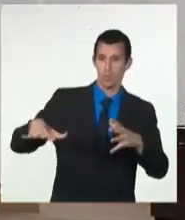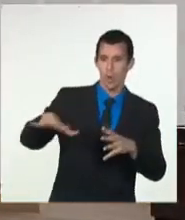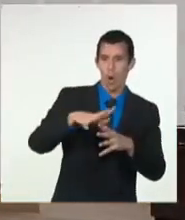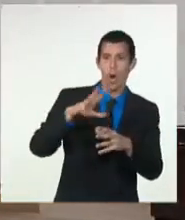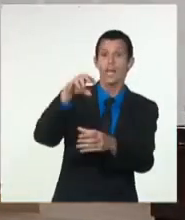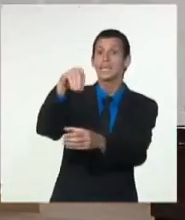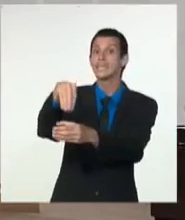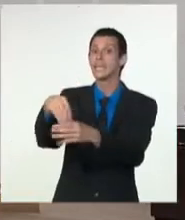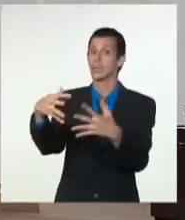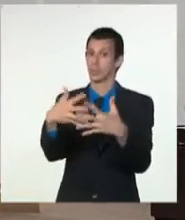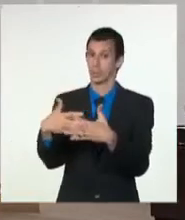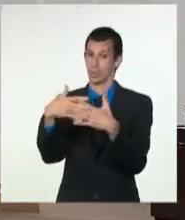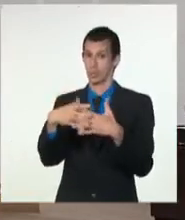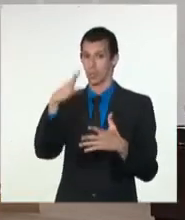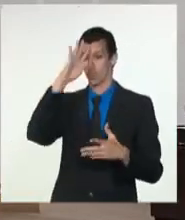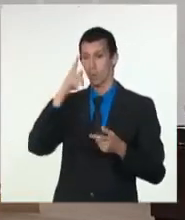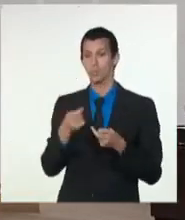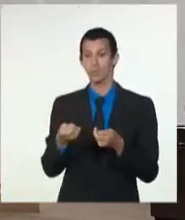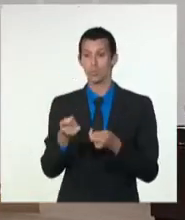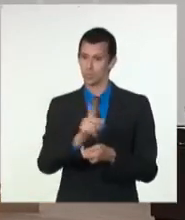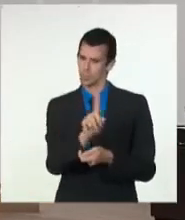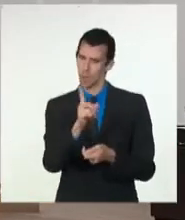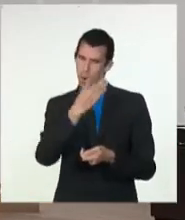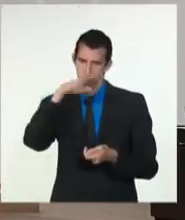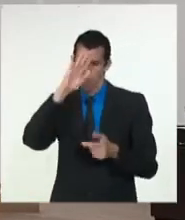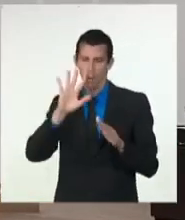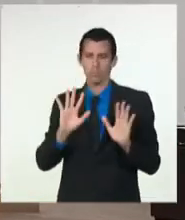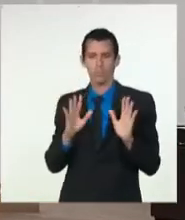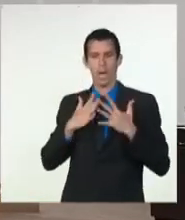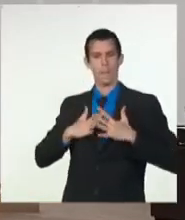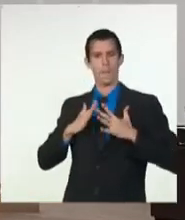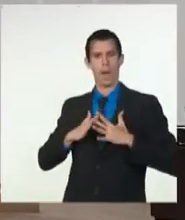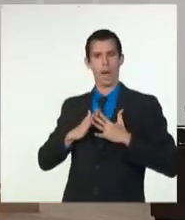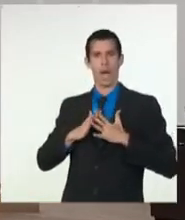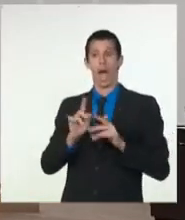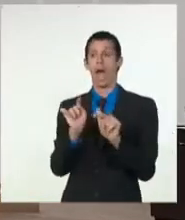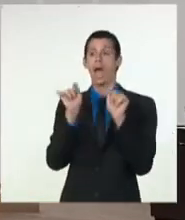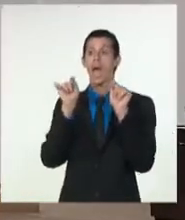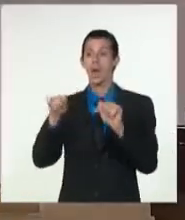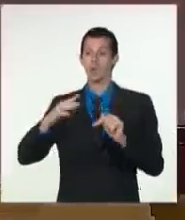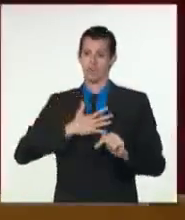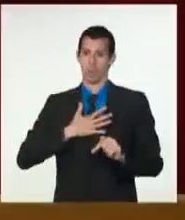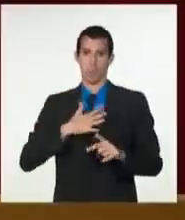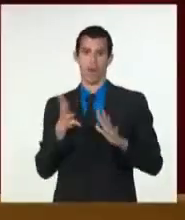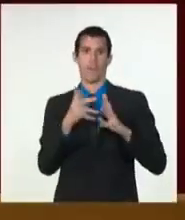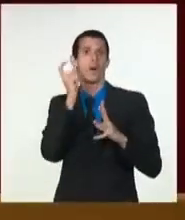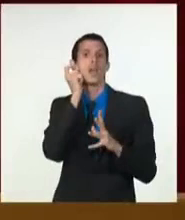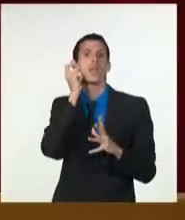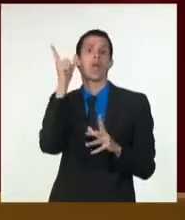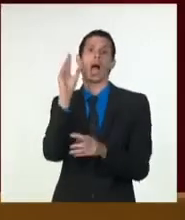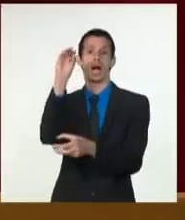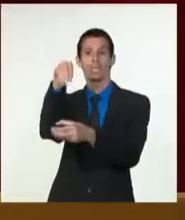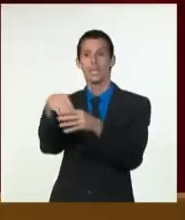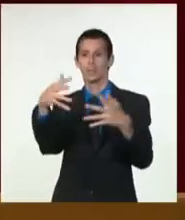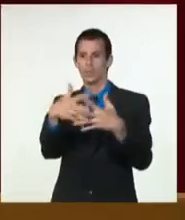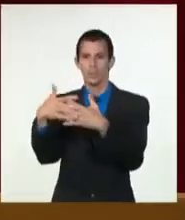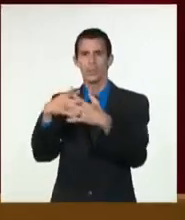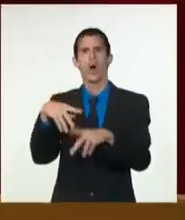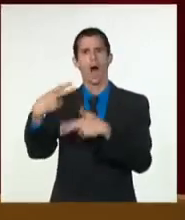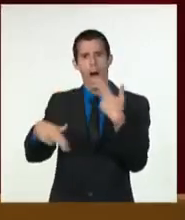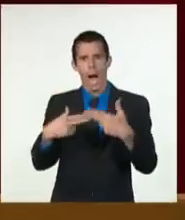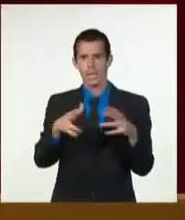internacional, reflejado cada año en la Asamblea General de la Organización de Naciones Unidas y en los pronunciamientos